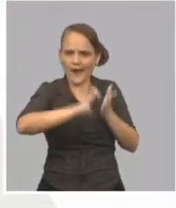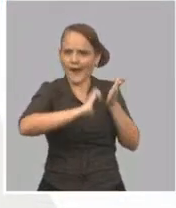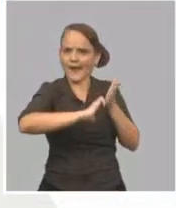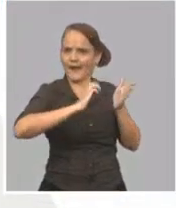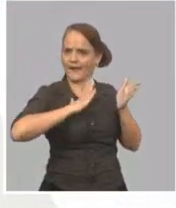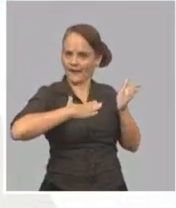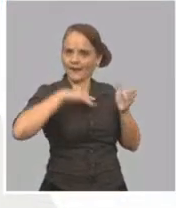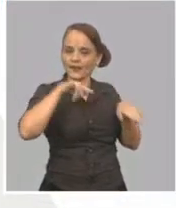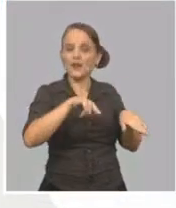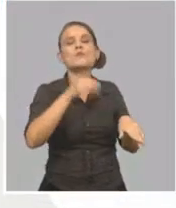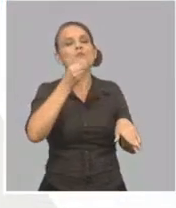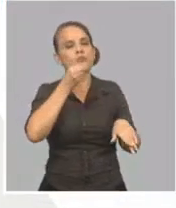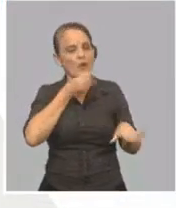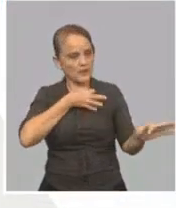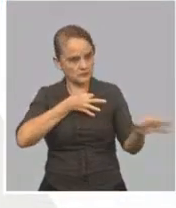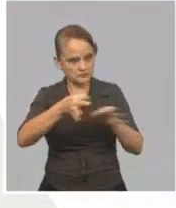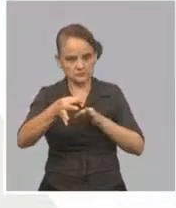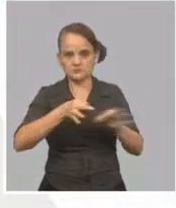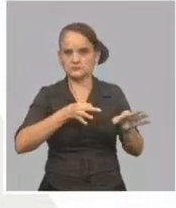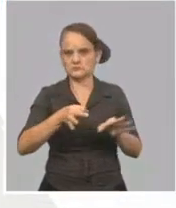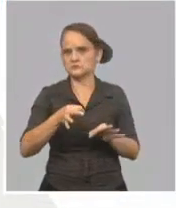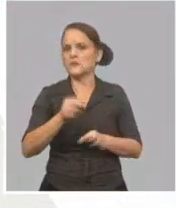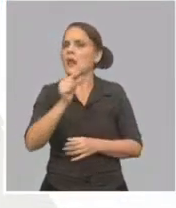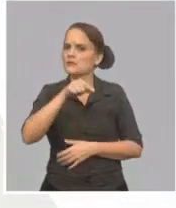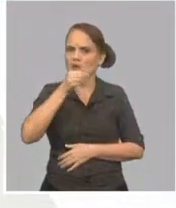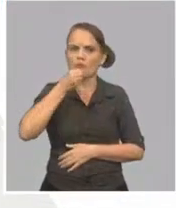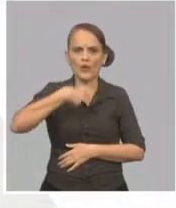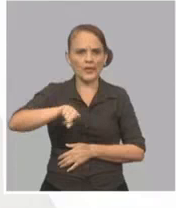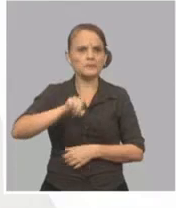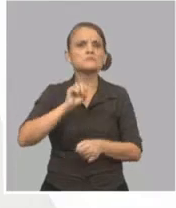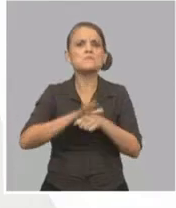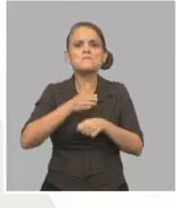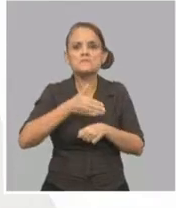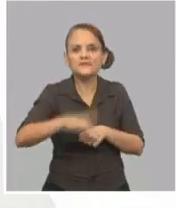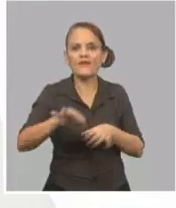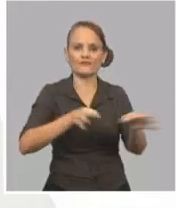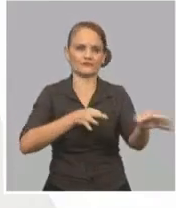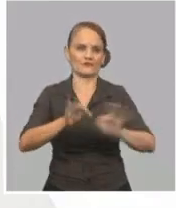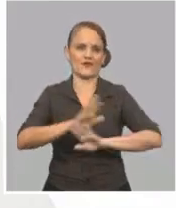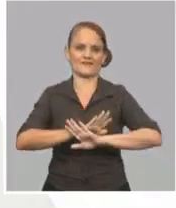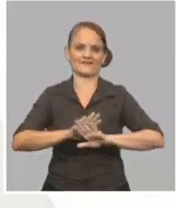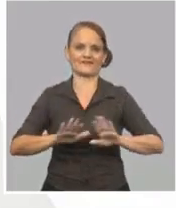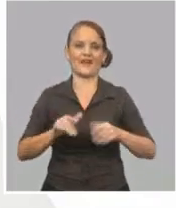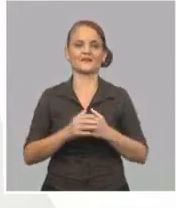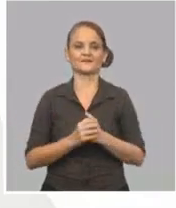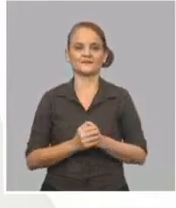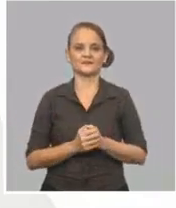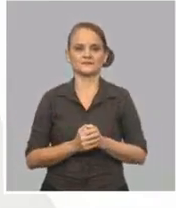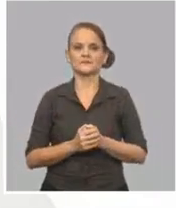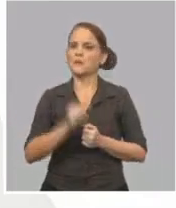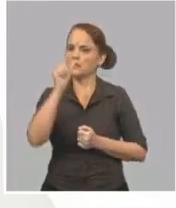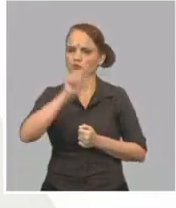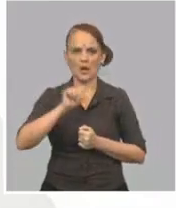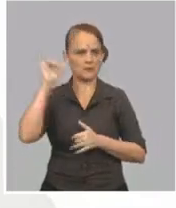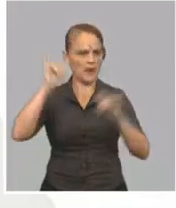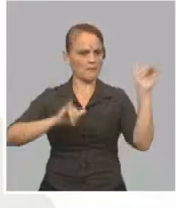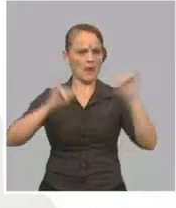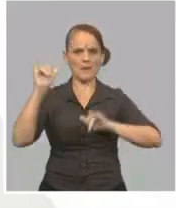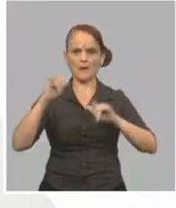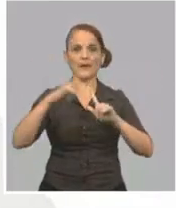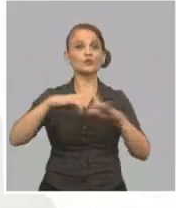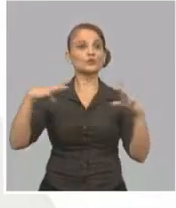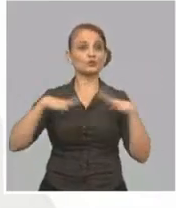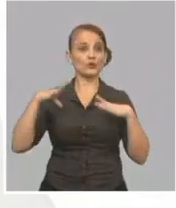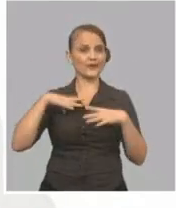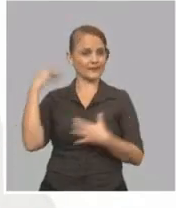hacen esta actividad, que lo decida su propietario, se pueden incorporar también al alojamiento de los